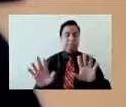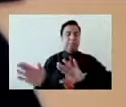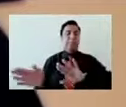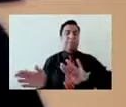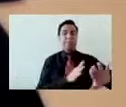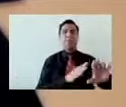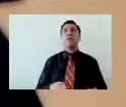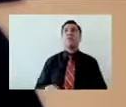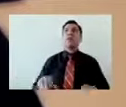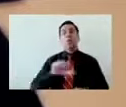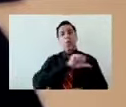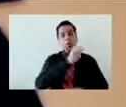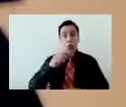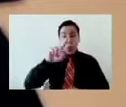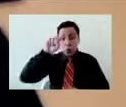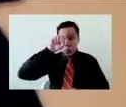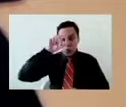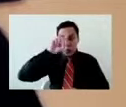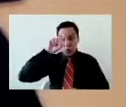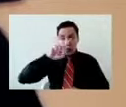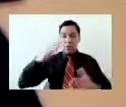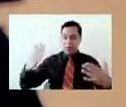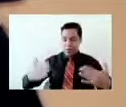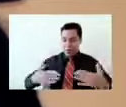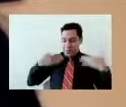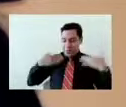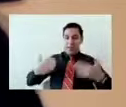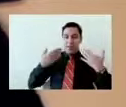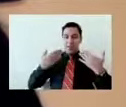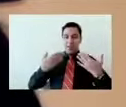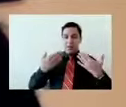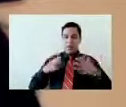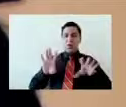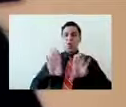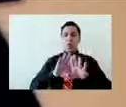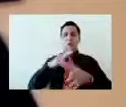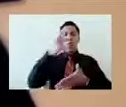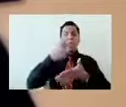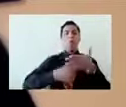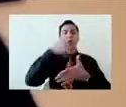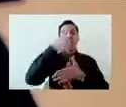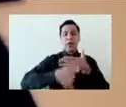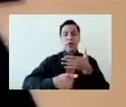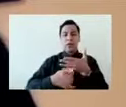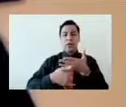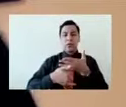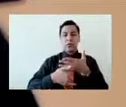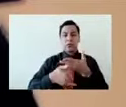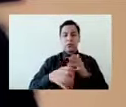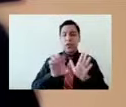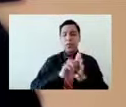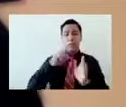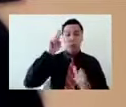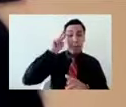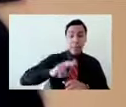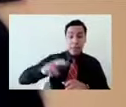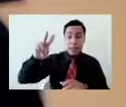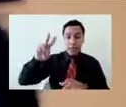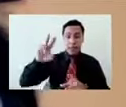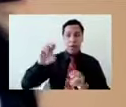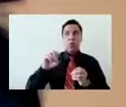Haz una lista de proyectos. Pero no es decir, por ejemplo, voy de viaje o voy a leer.